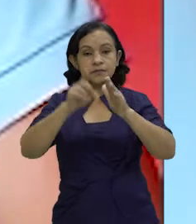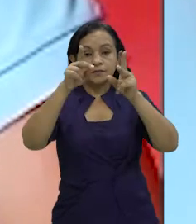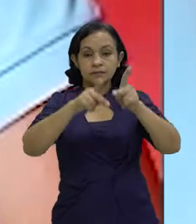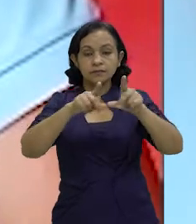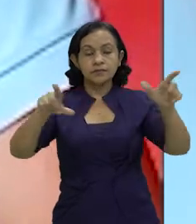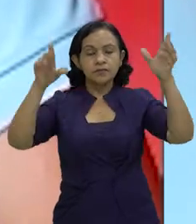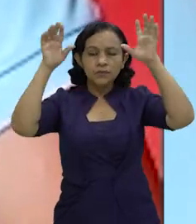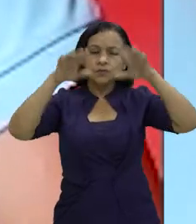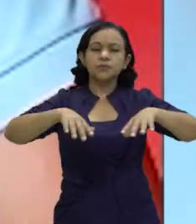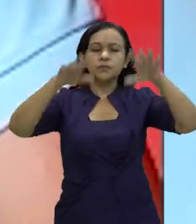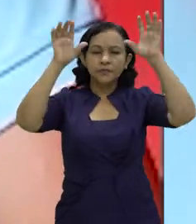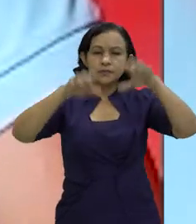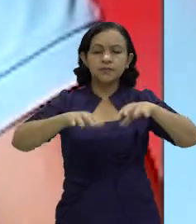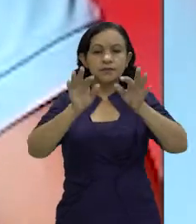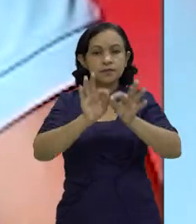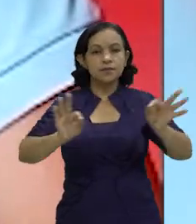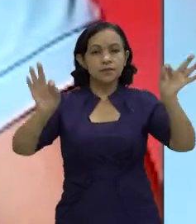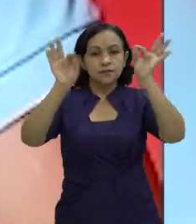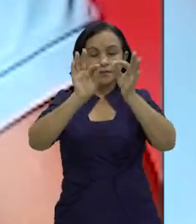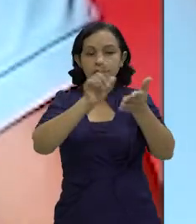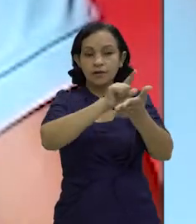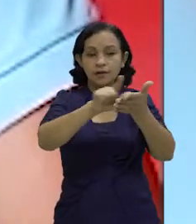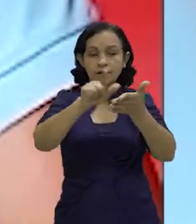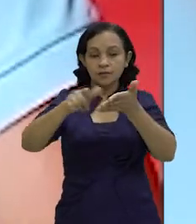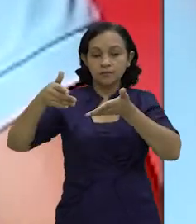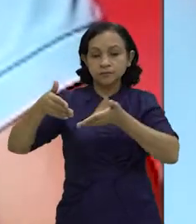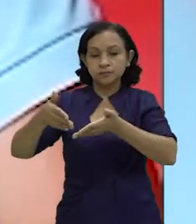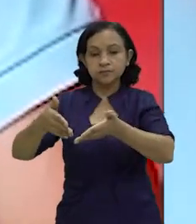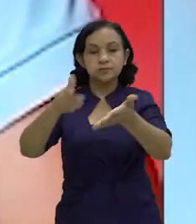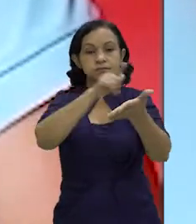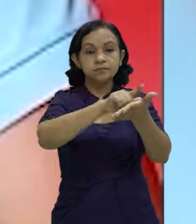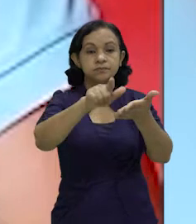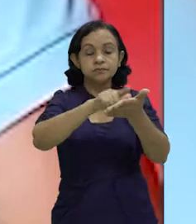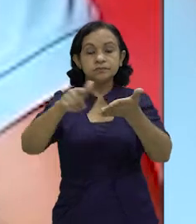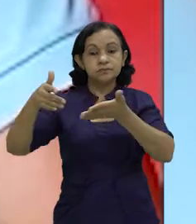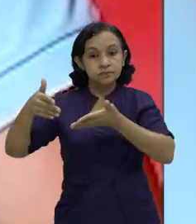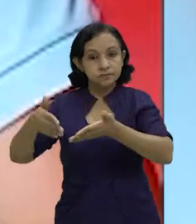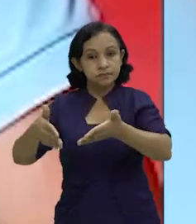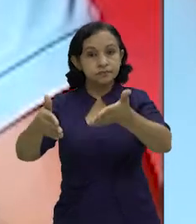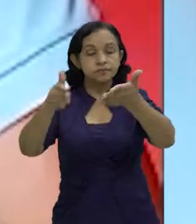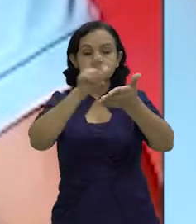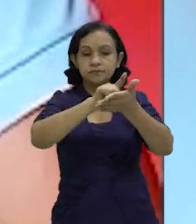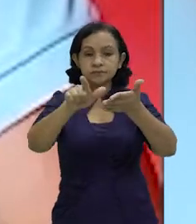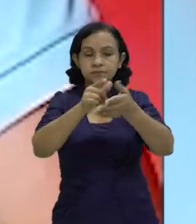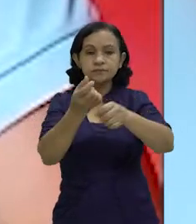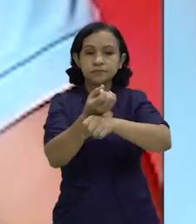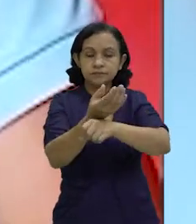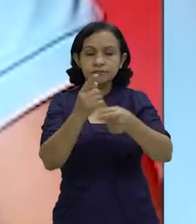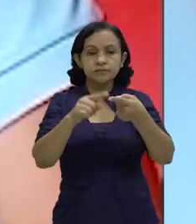del plan invierno, que también es importante, la limpieza de las cunetas, la limpieza de los cauces, la limpieza de las